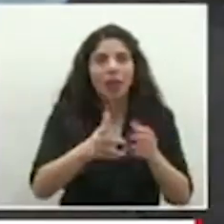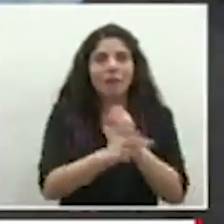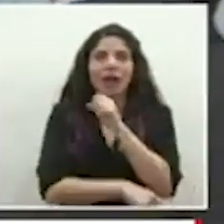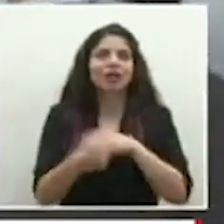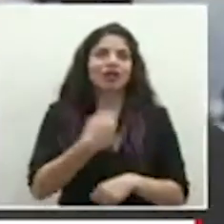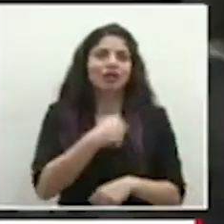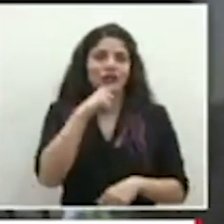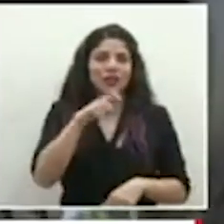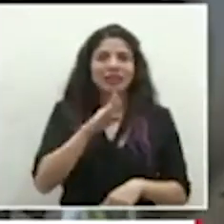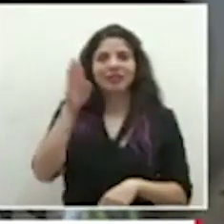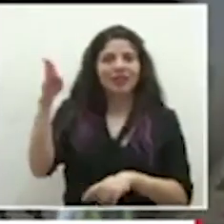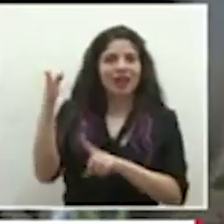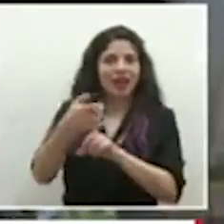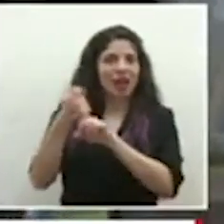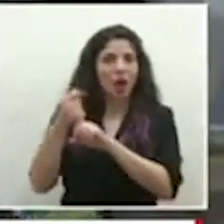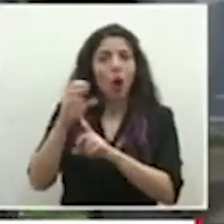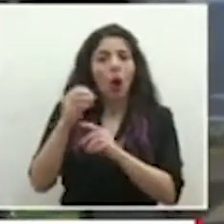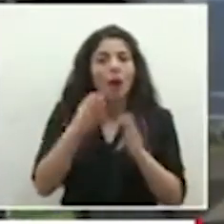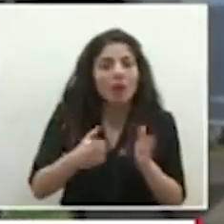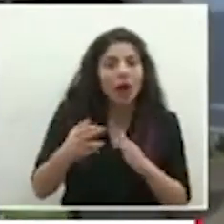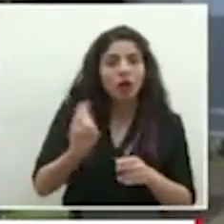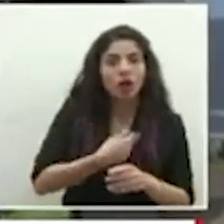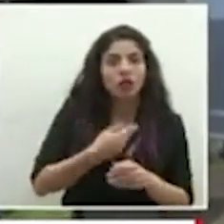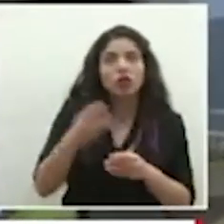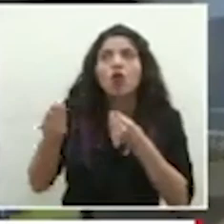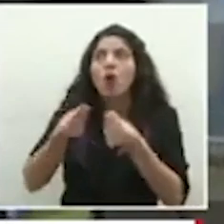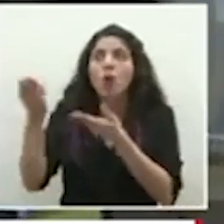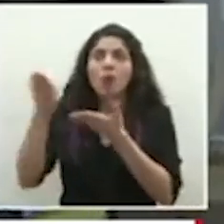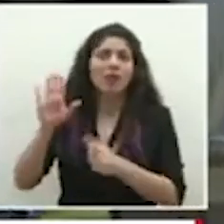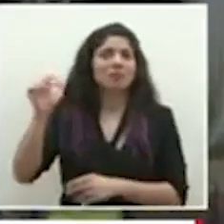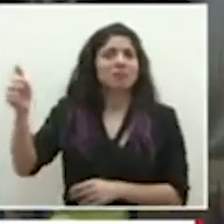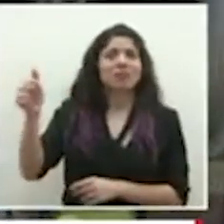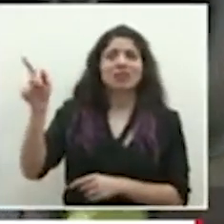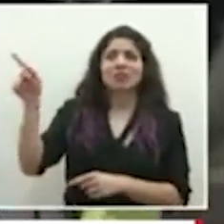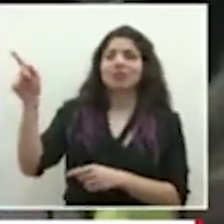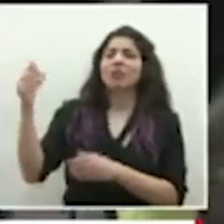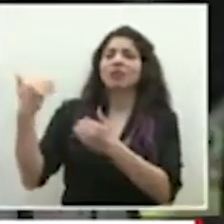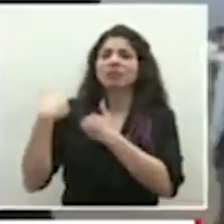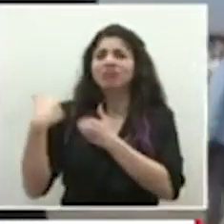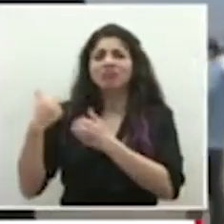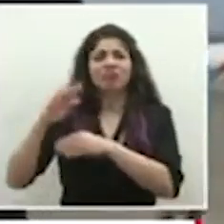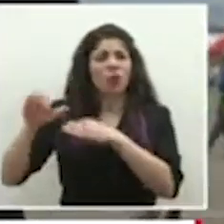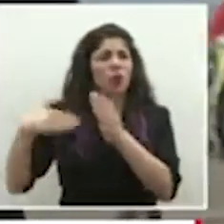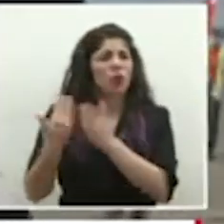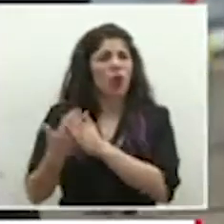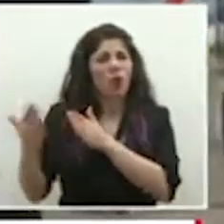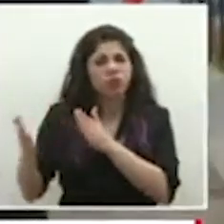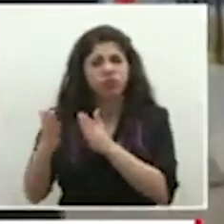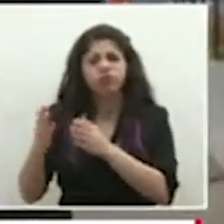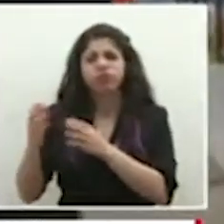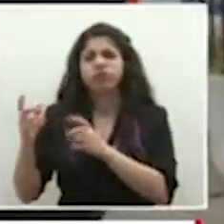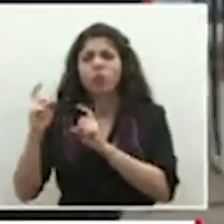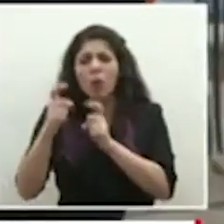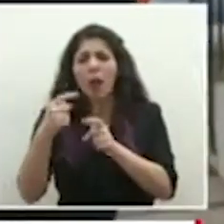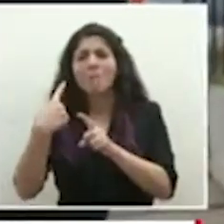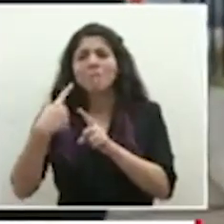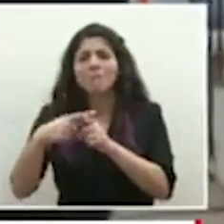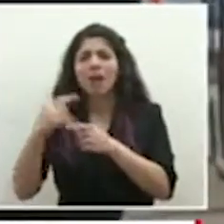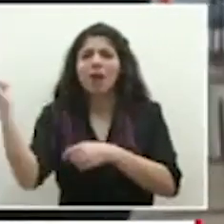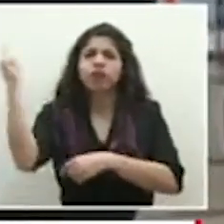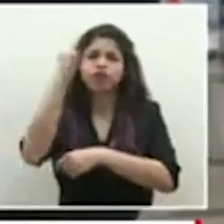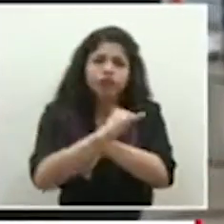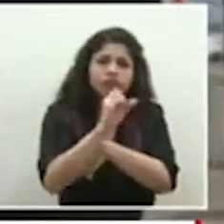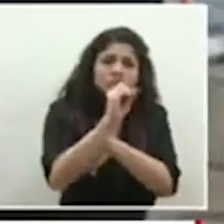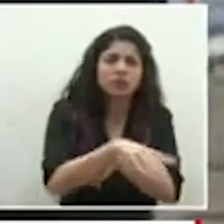hubo que ir a recogerlo o organizar el traslado de esto, sino que ellos mismos se encargaron de entregarlo en nuestro país. Así que,